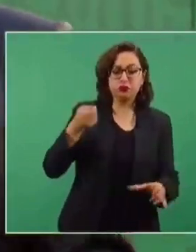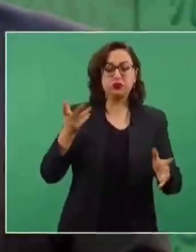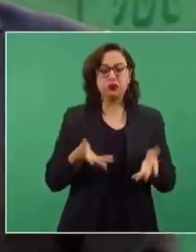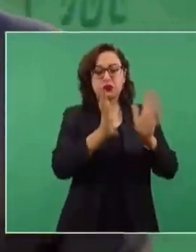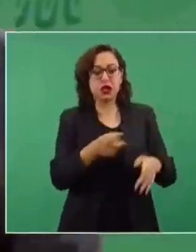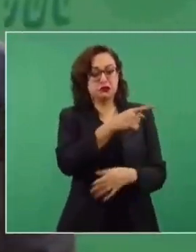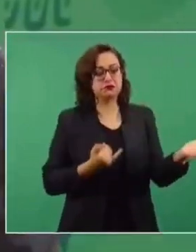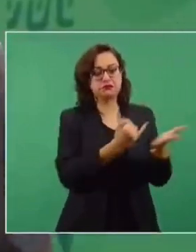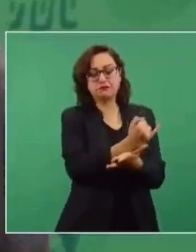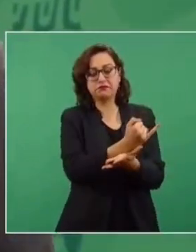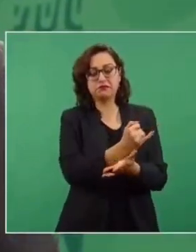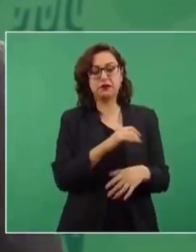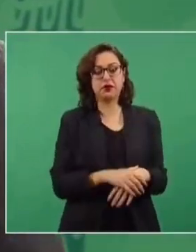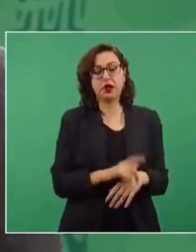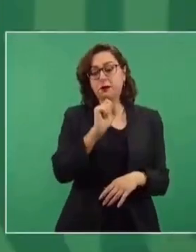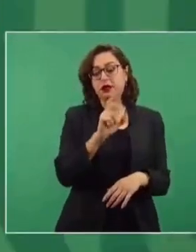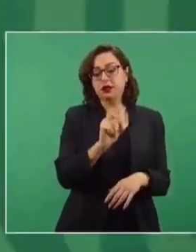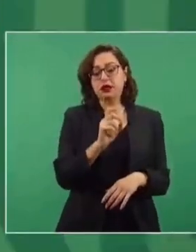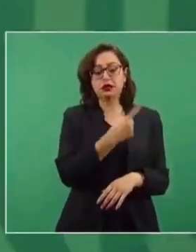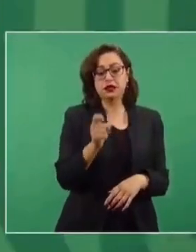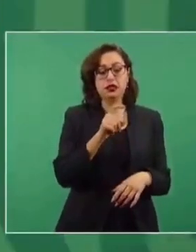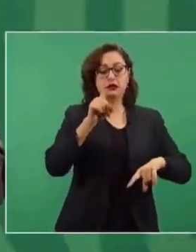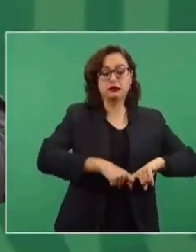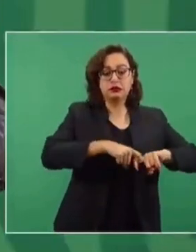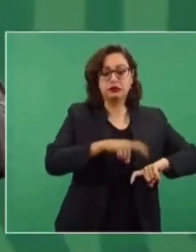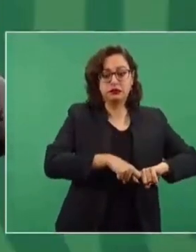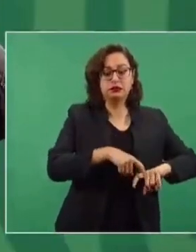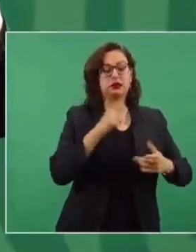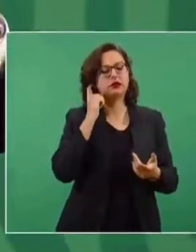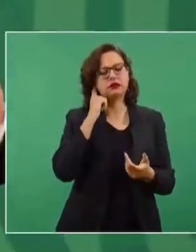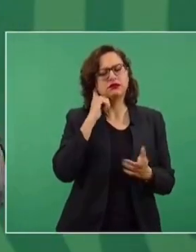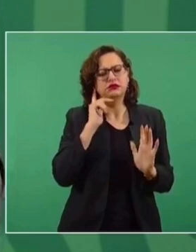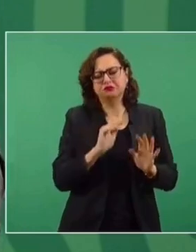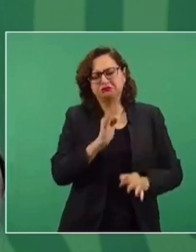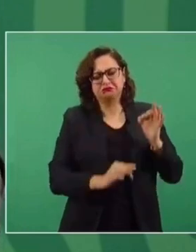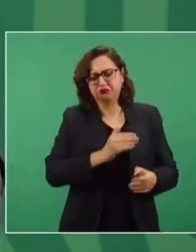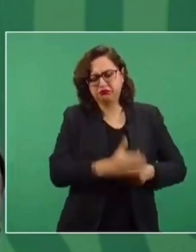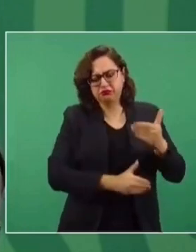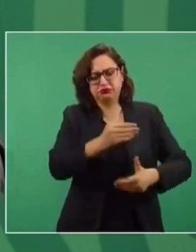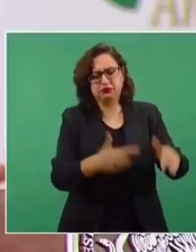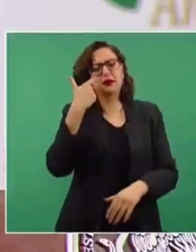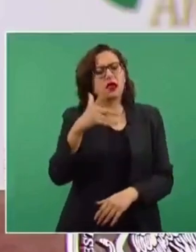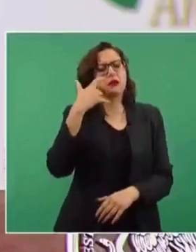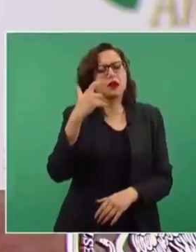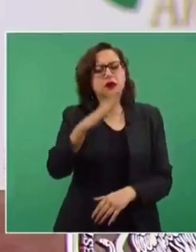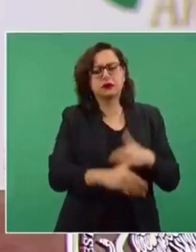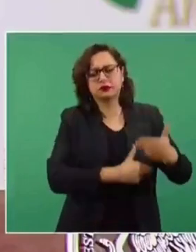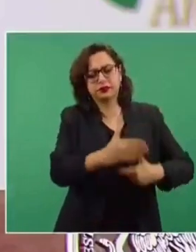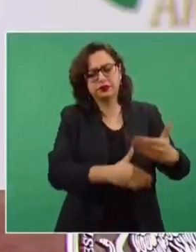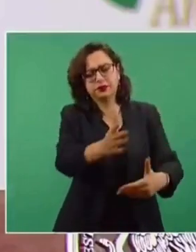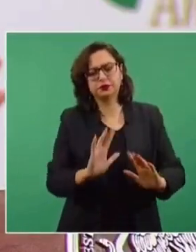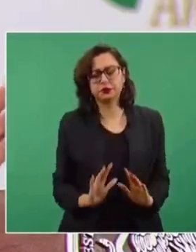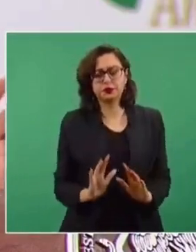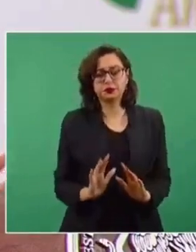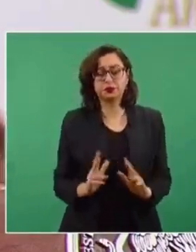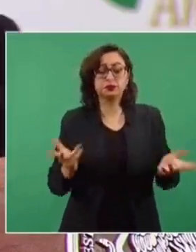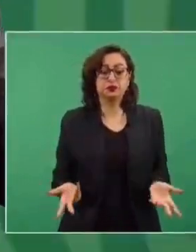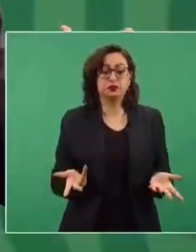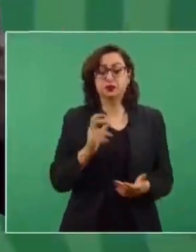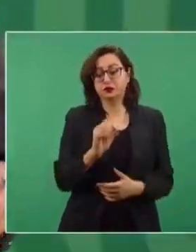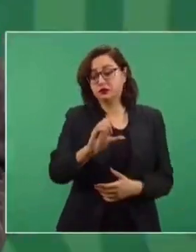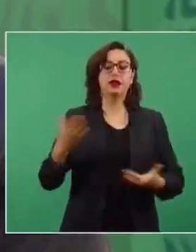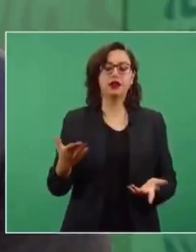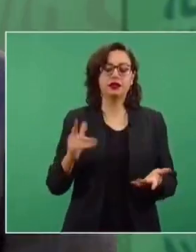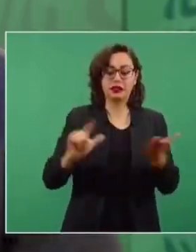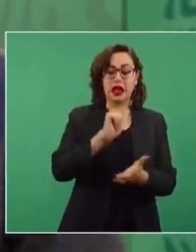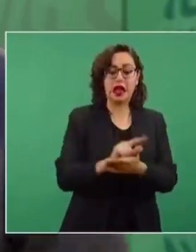autorizado 20, 30, 40, 100 suspensiones. Va el proceso legal. Y si tiene que llegar a la Corte, pues allá